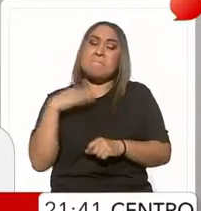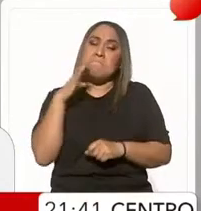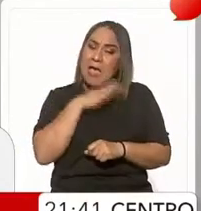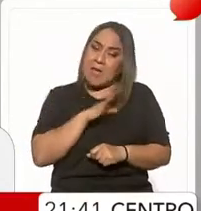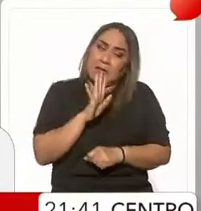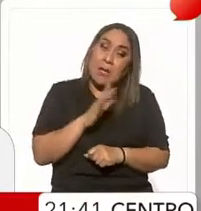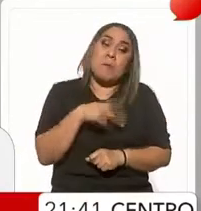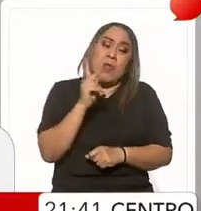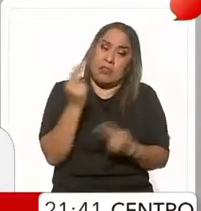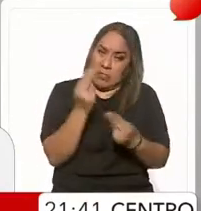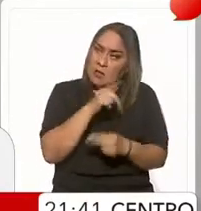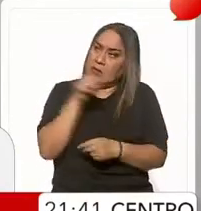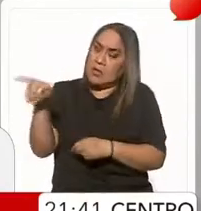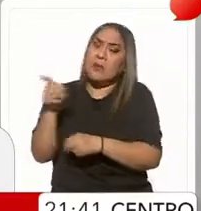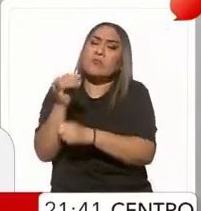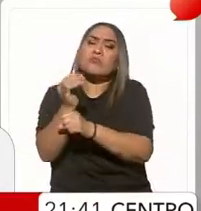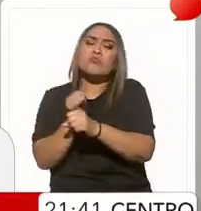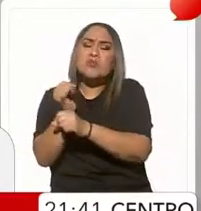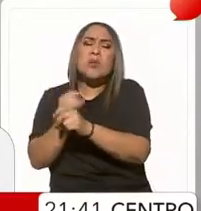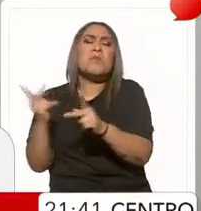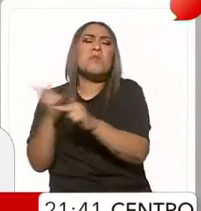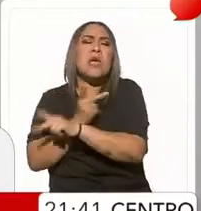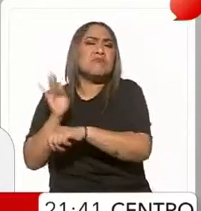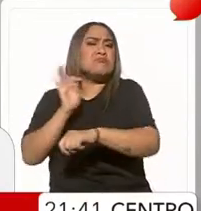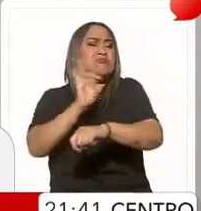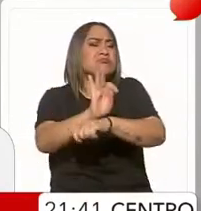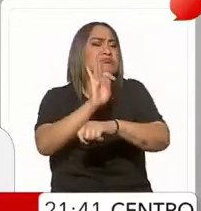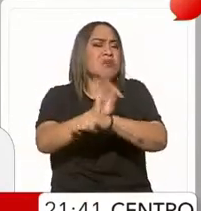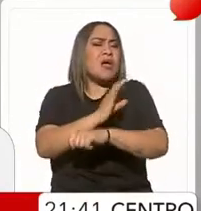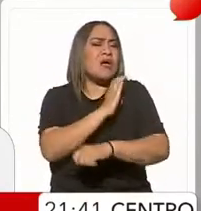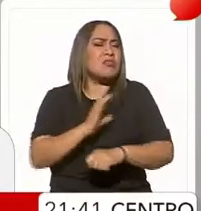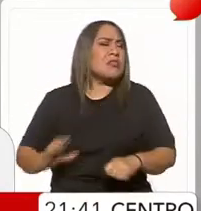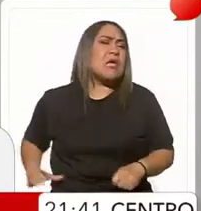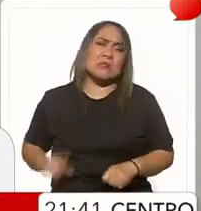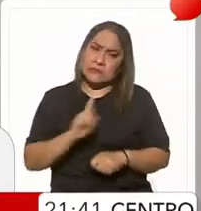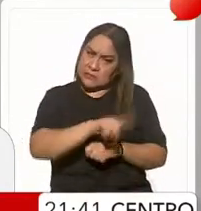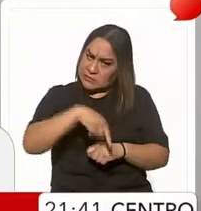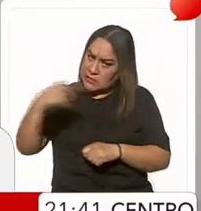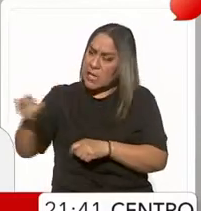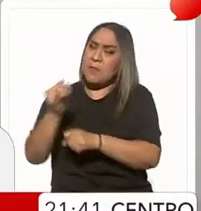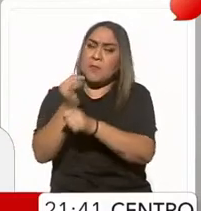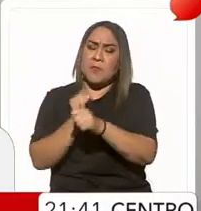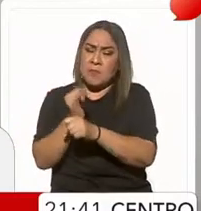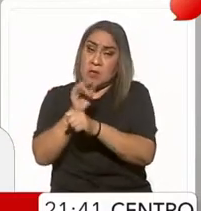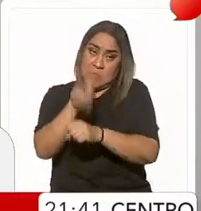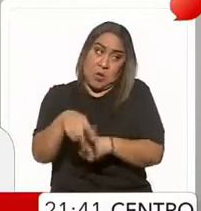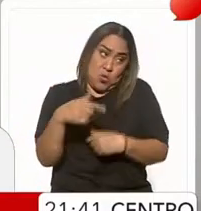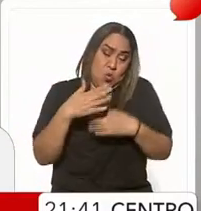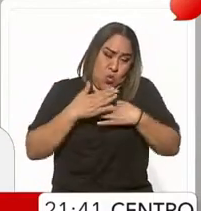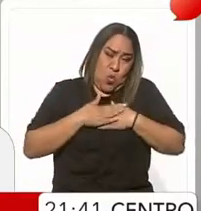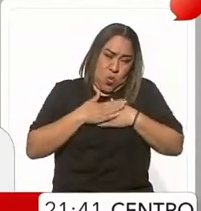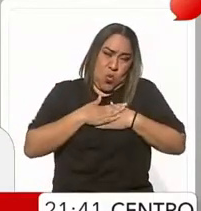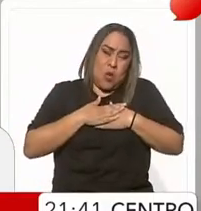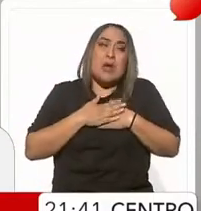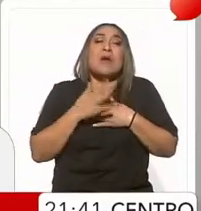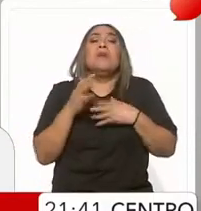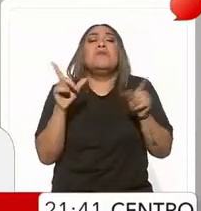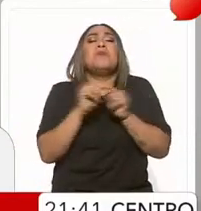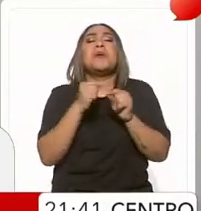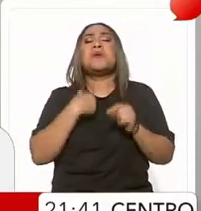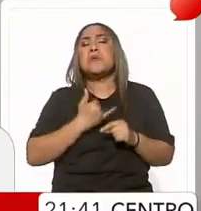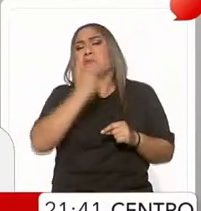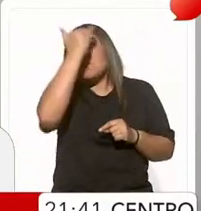investigar el uso de los programas sociales a favor de una candidata. Eso sí deberían de investigar, porque lo mío fue una imagen,